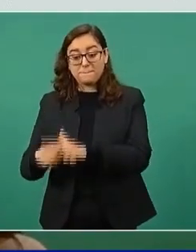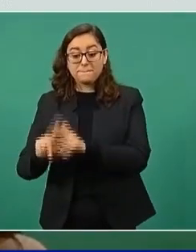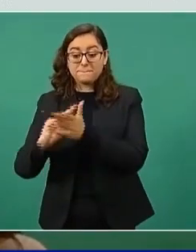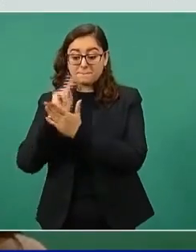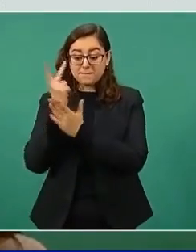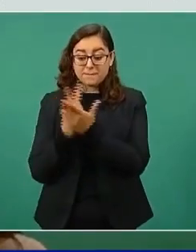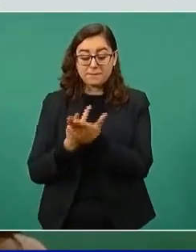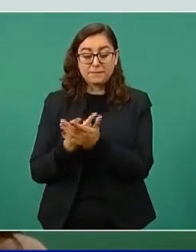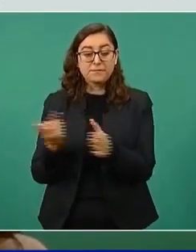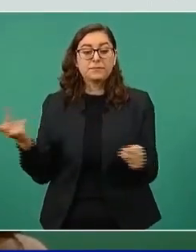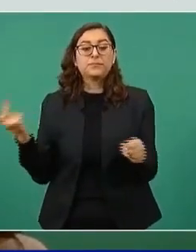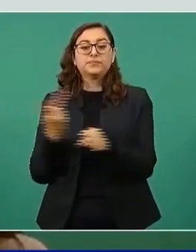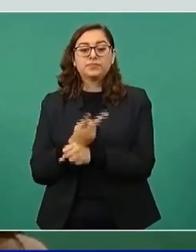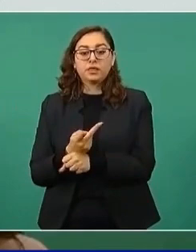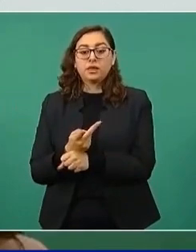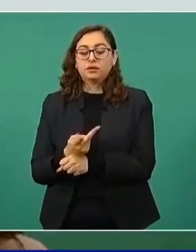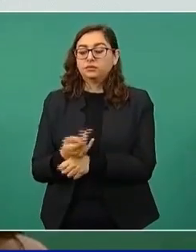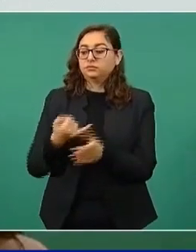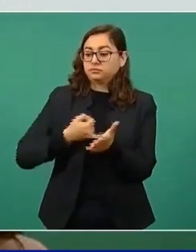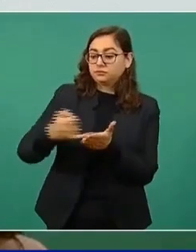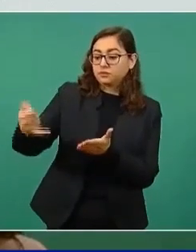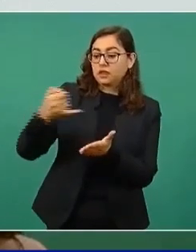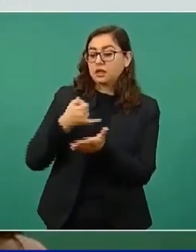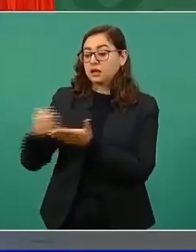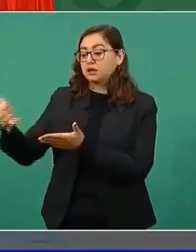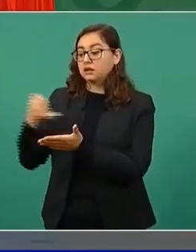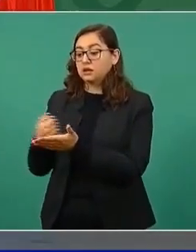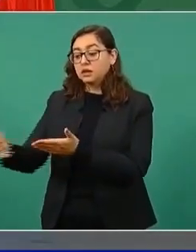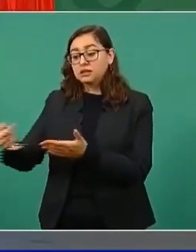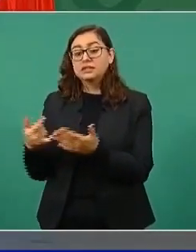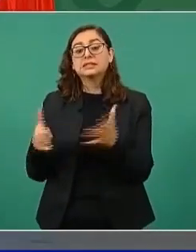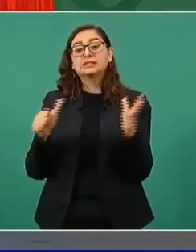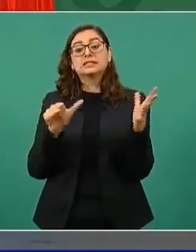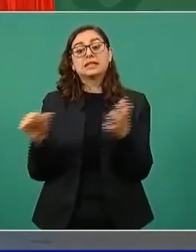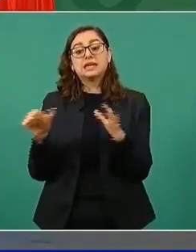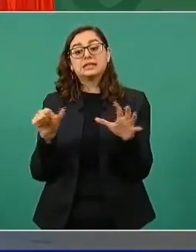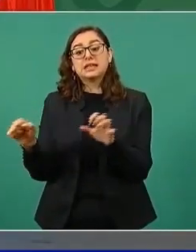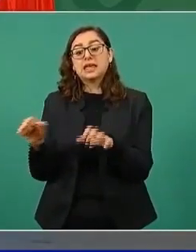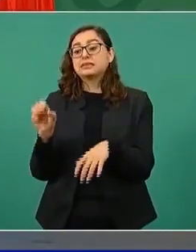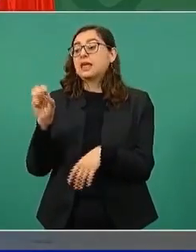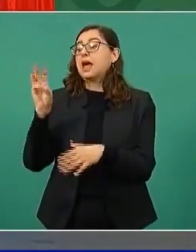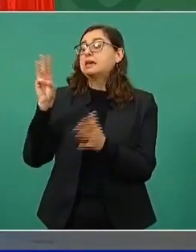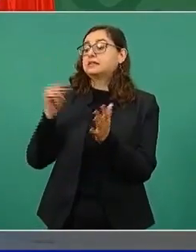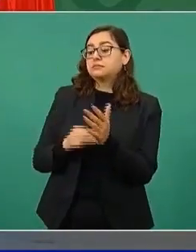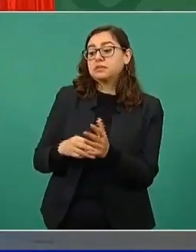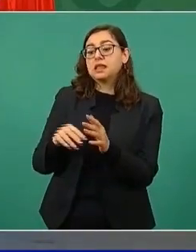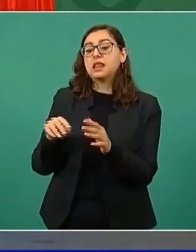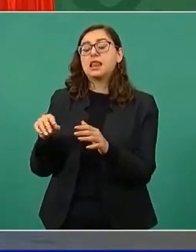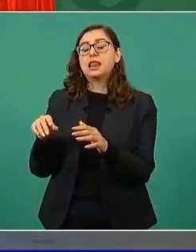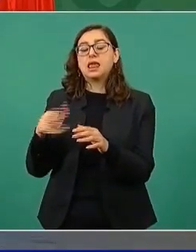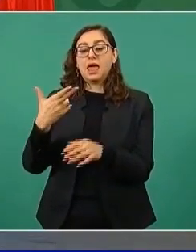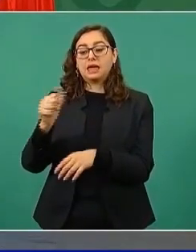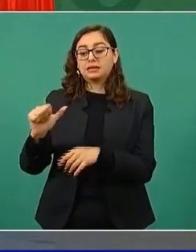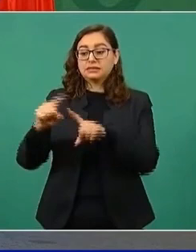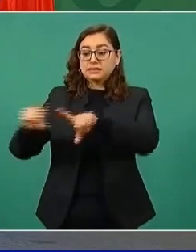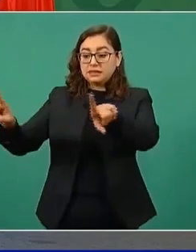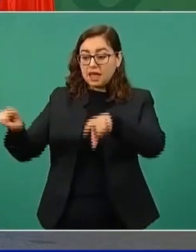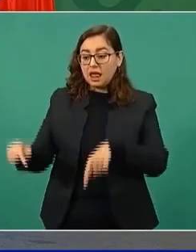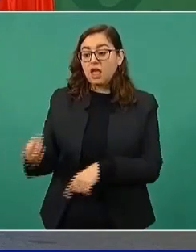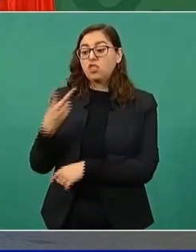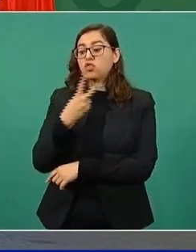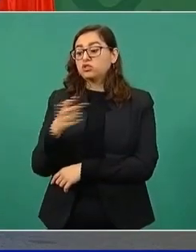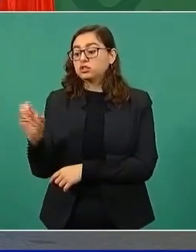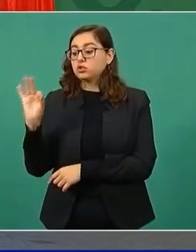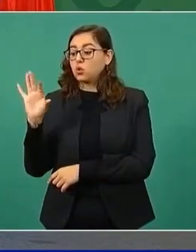ampliaría la superficie de siembra a 600 mil hectáreas y se daría empleo a 240